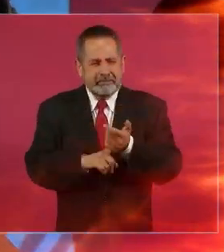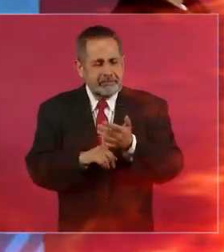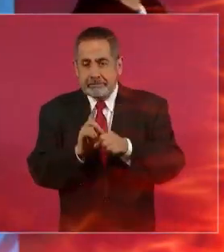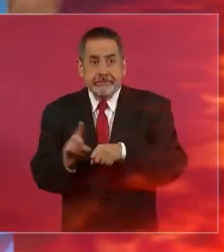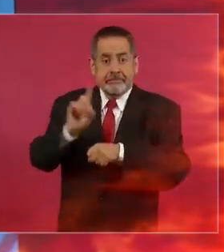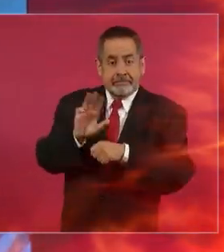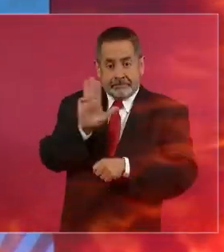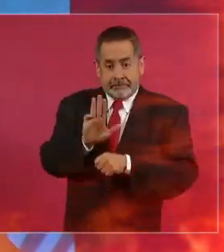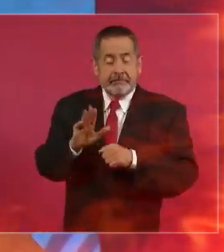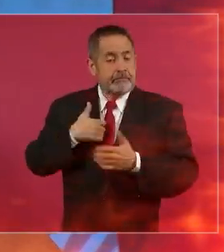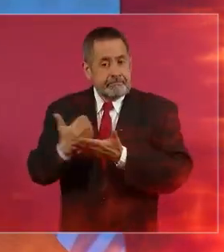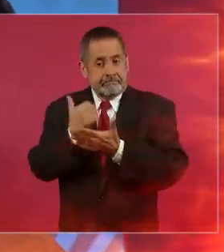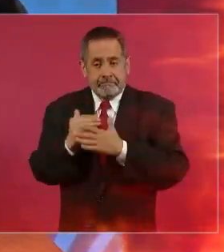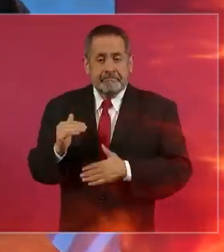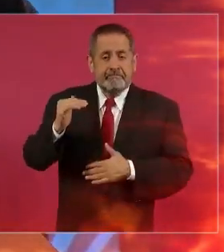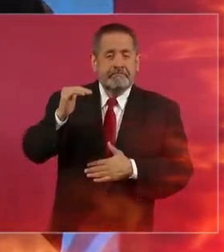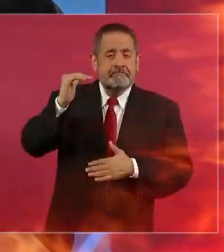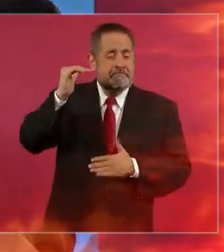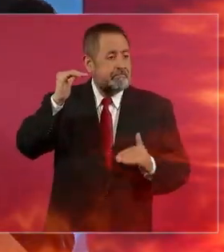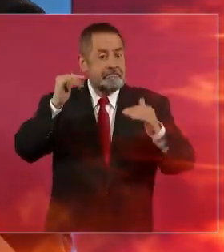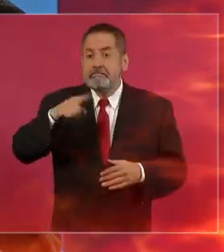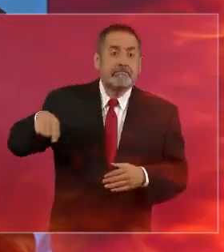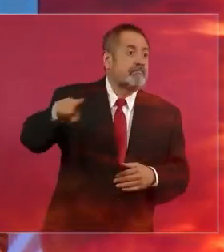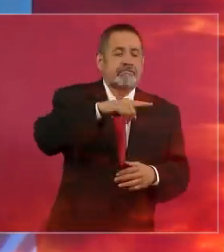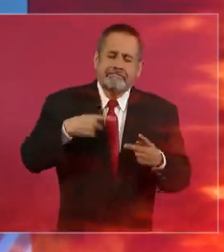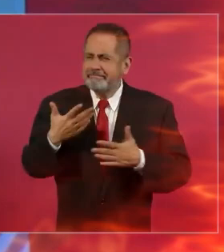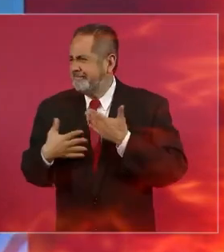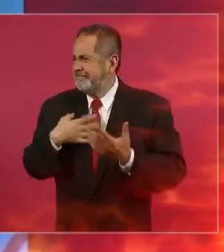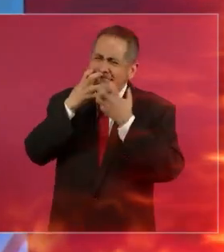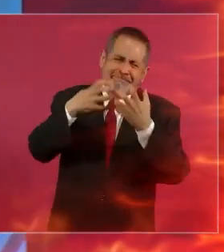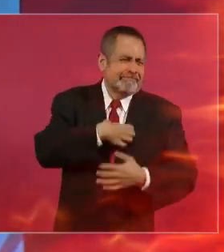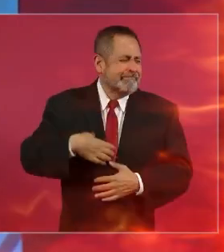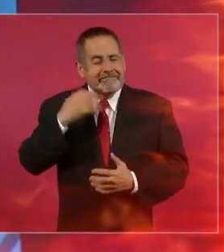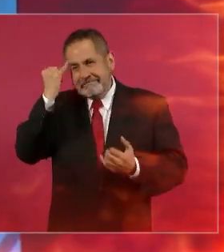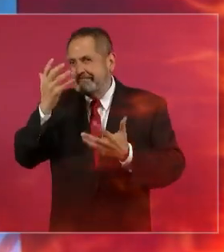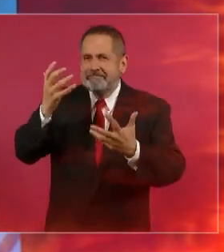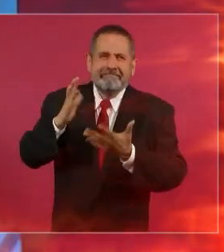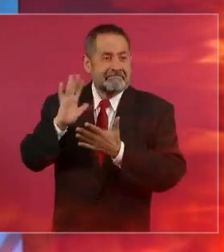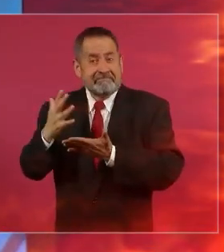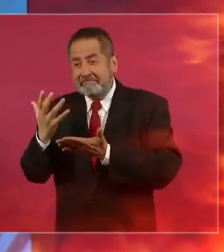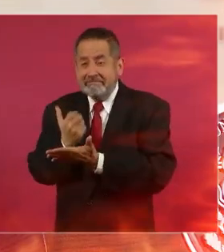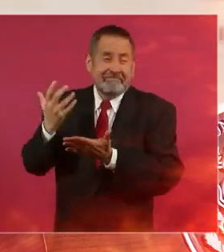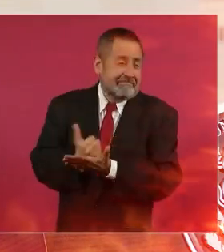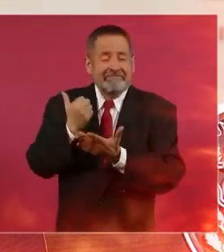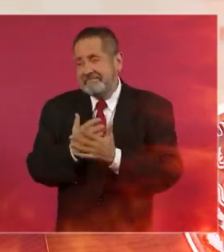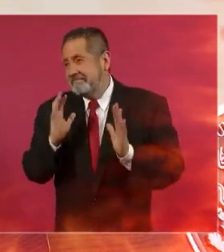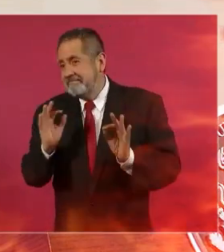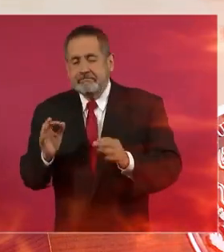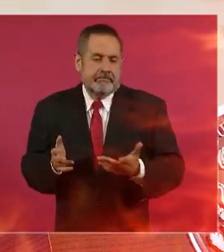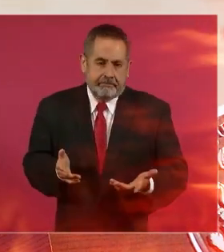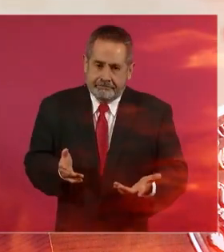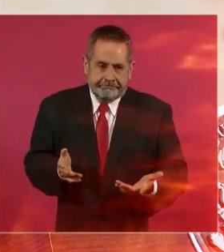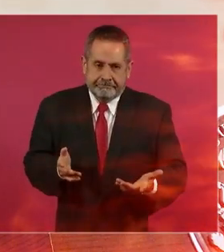perfectamente claro que sí pero de que esté documentado así no sé me cuesta mucho trabajo creerlo saludos